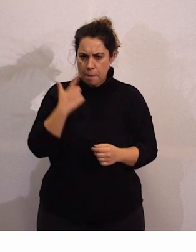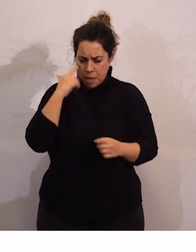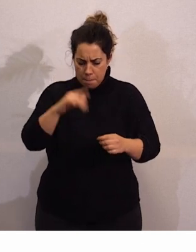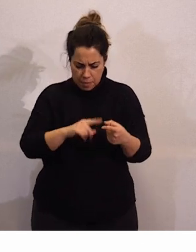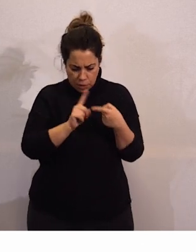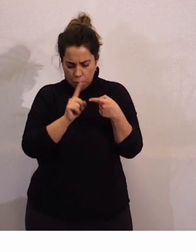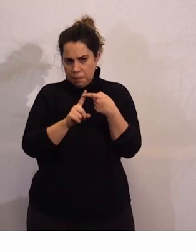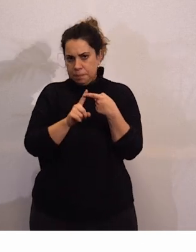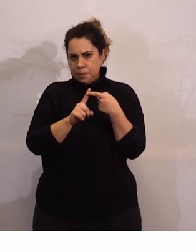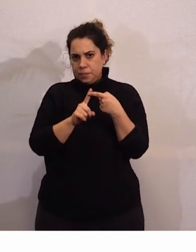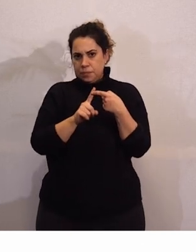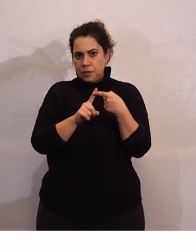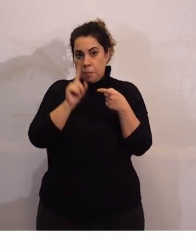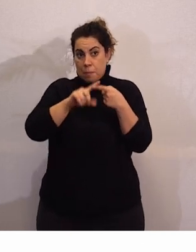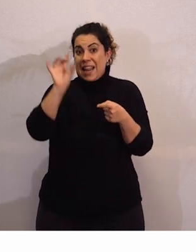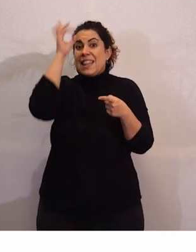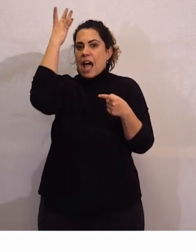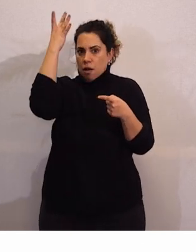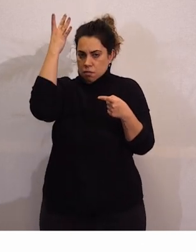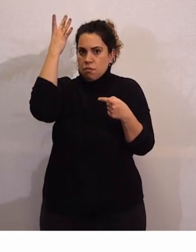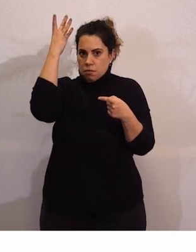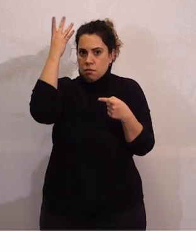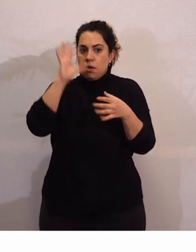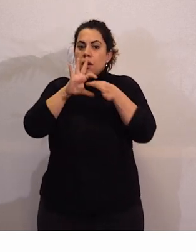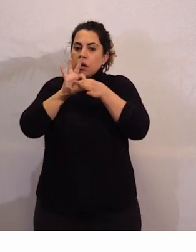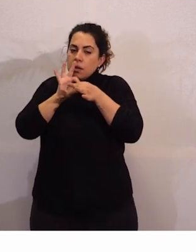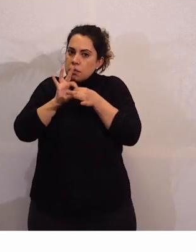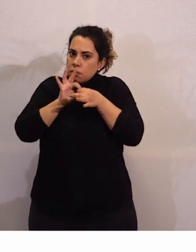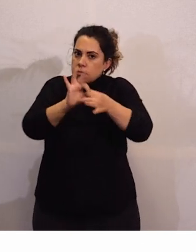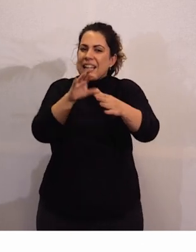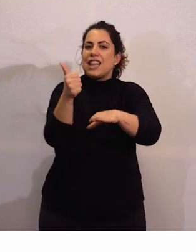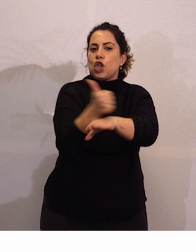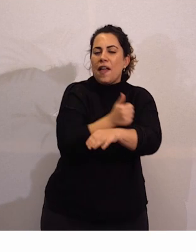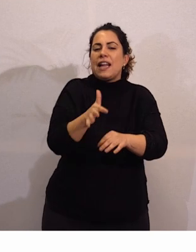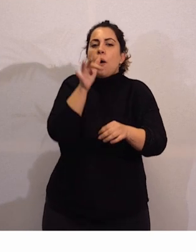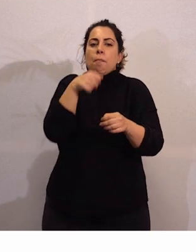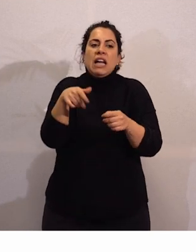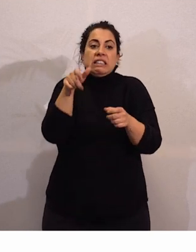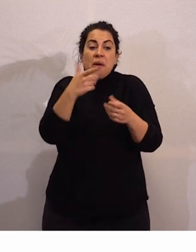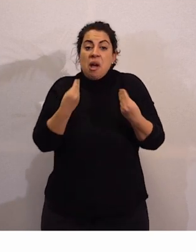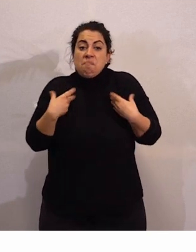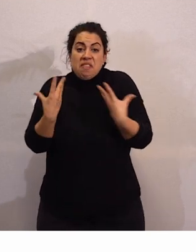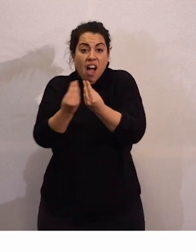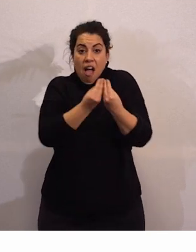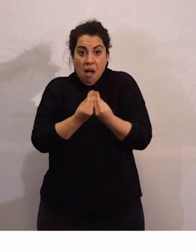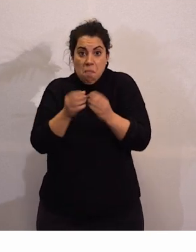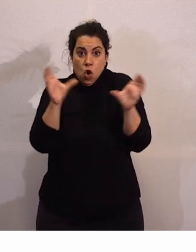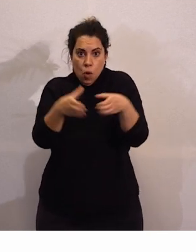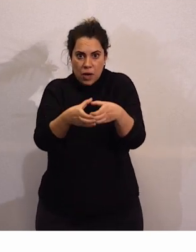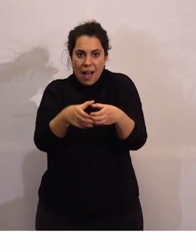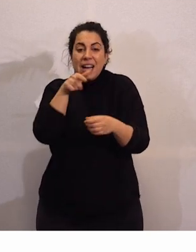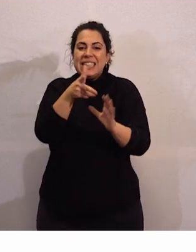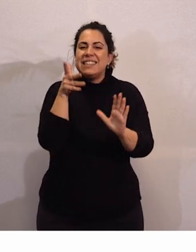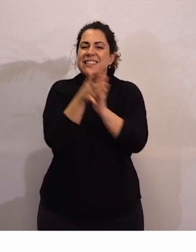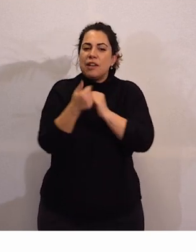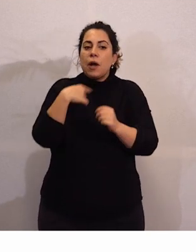Primera idea, que tiene que ver con la ciudadanía y la vida en comunidad. Esto significa que